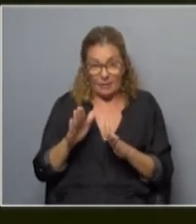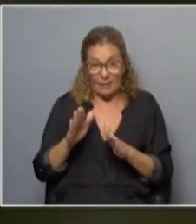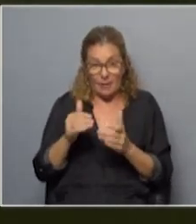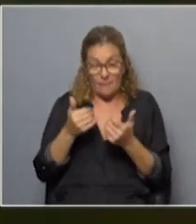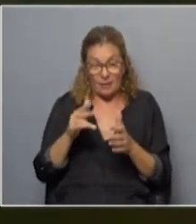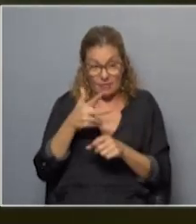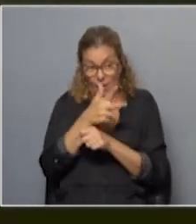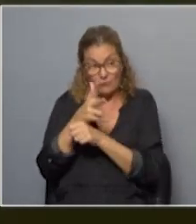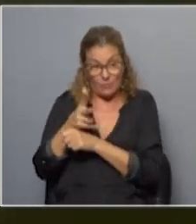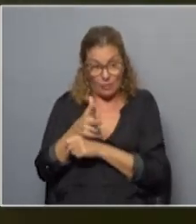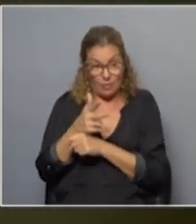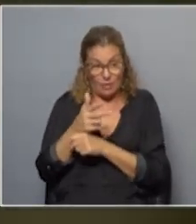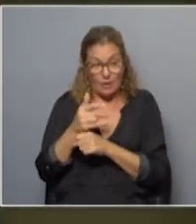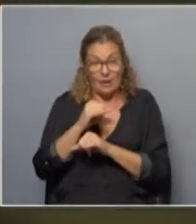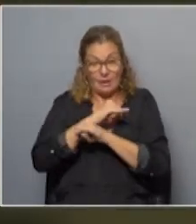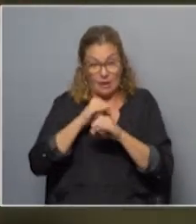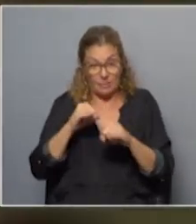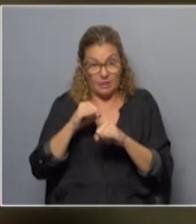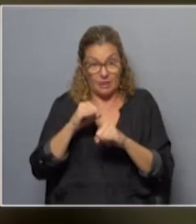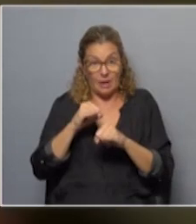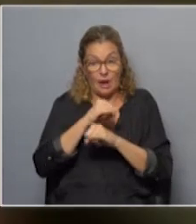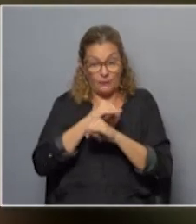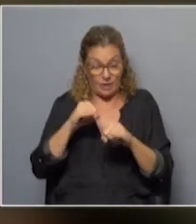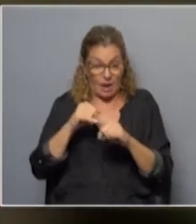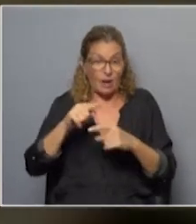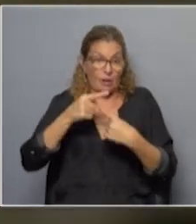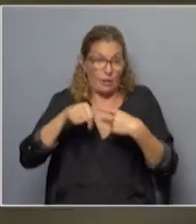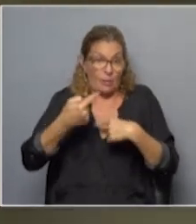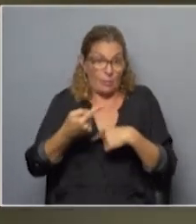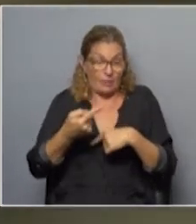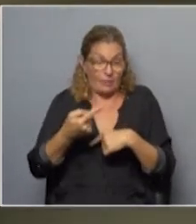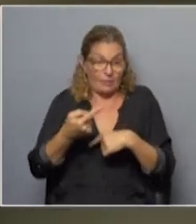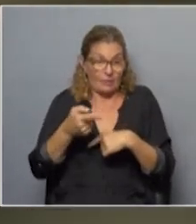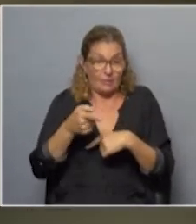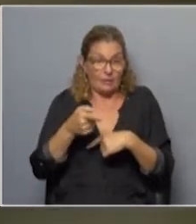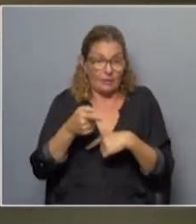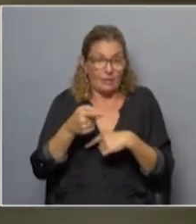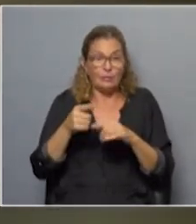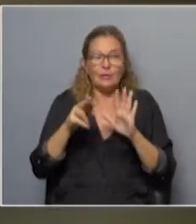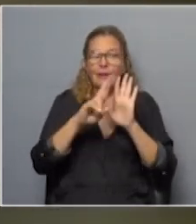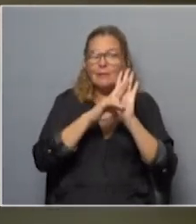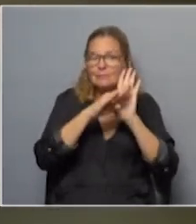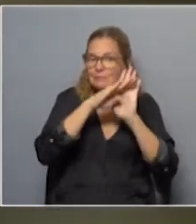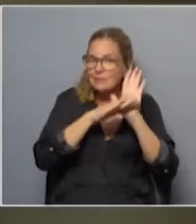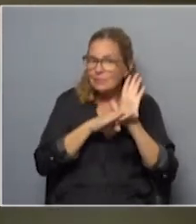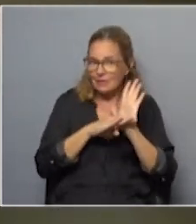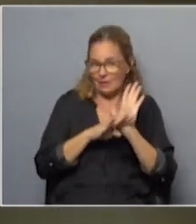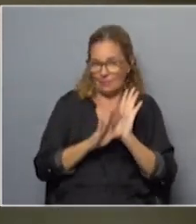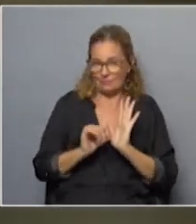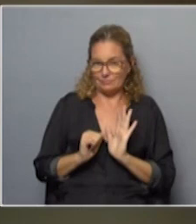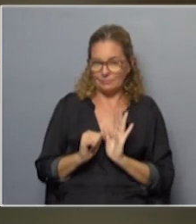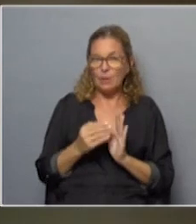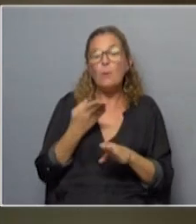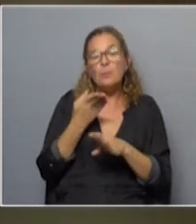comienzo a la filmación y termine una vez que el procedimiento ha concluido. Eso debe estar reglamentado y lo estamos pidiendo también.